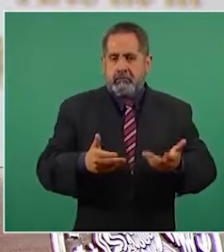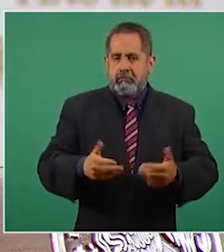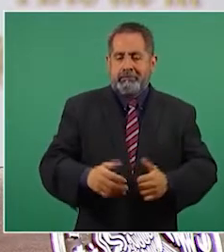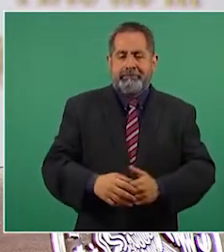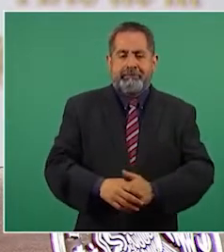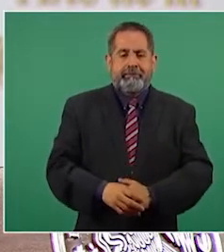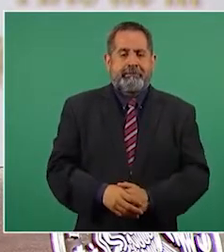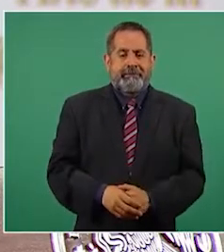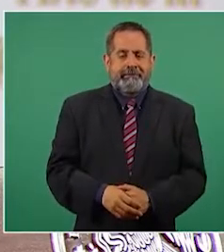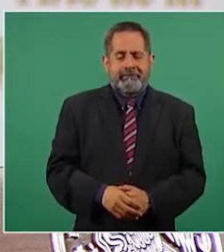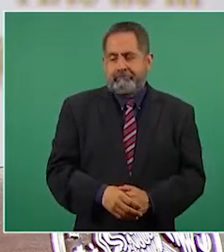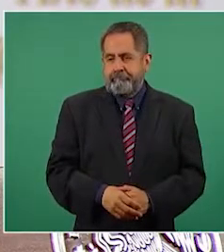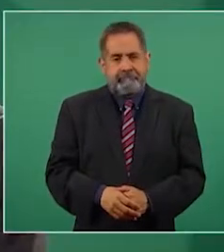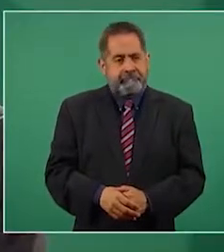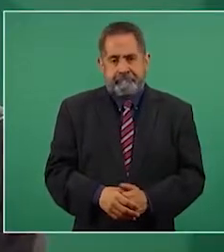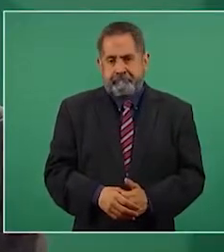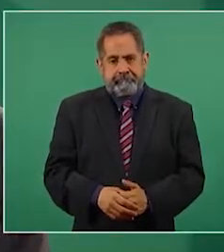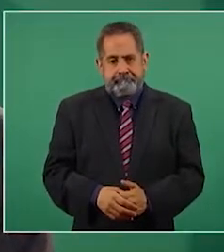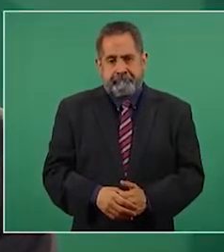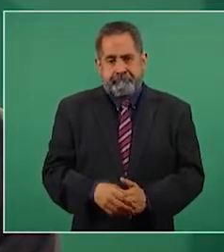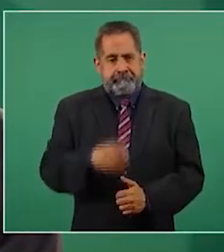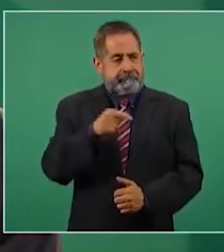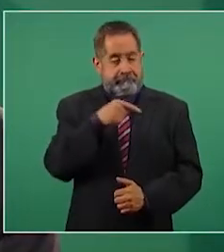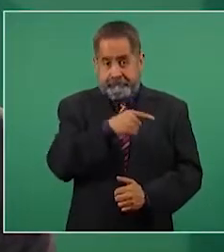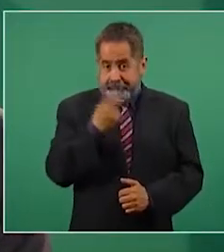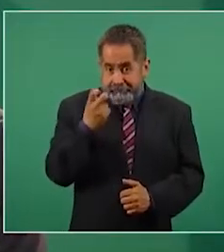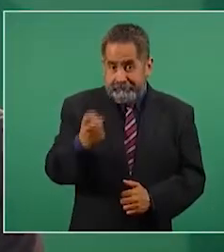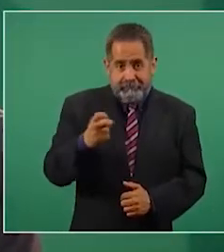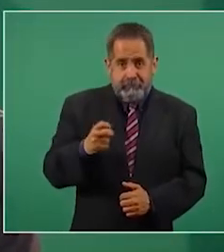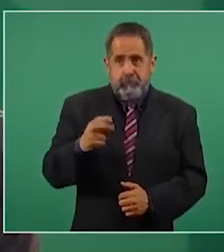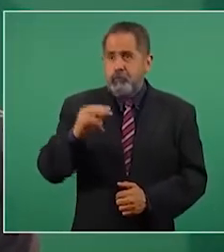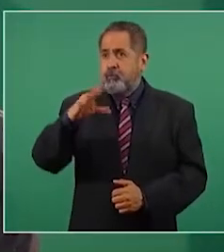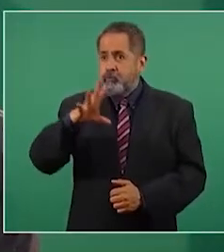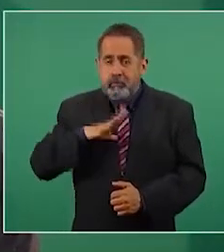Un Estado, además, antidemocrático.